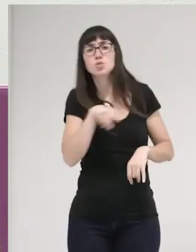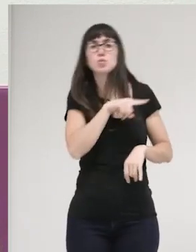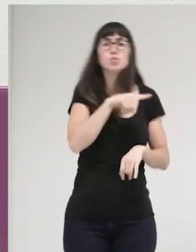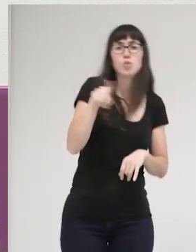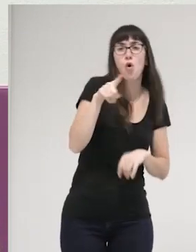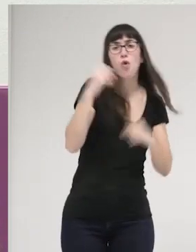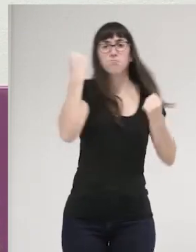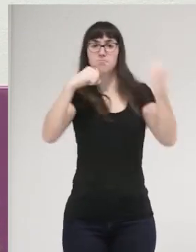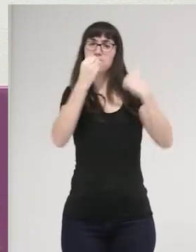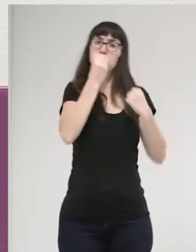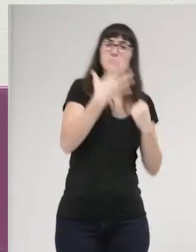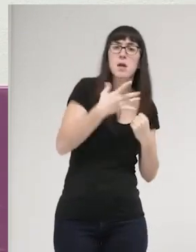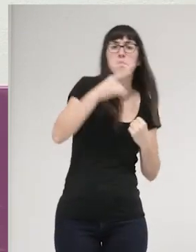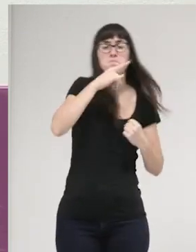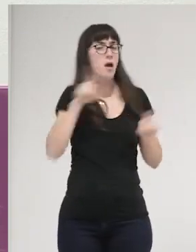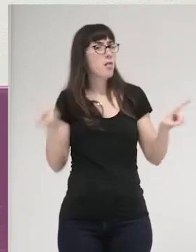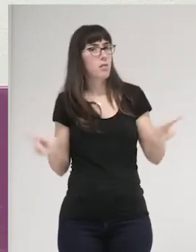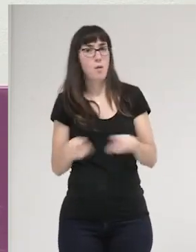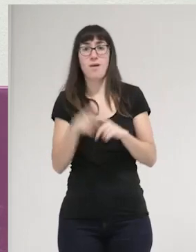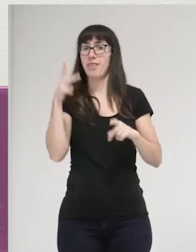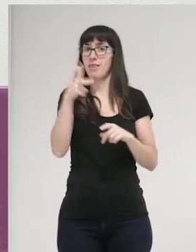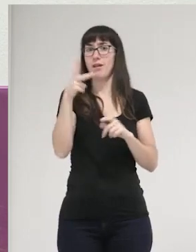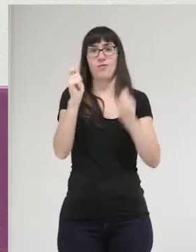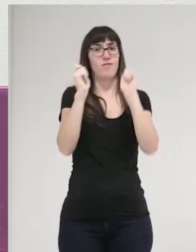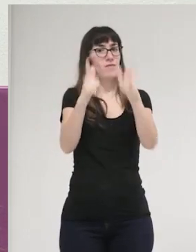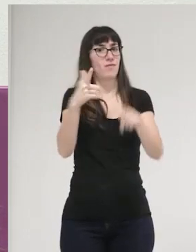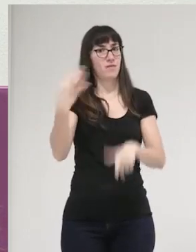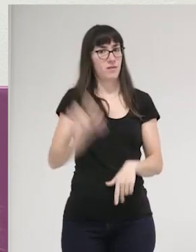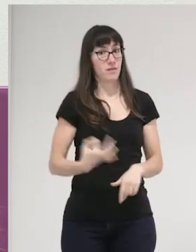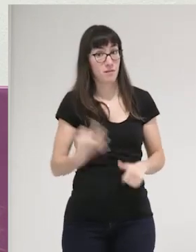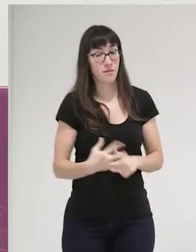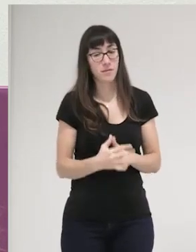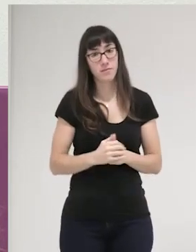comporta bien o se comporta mal, los derechos tienen que ser garantizados en cualquier caso.